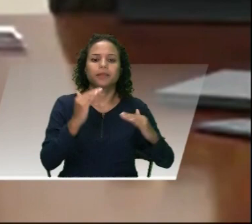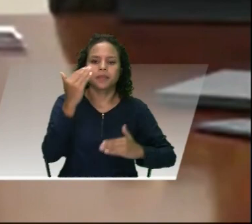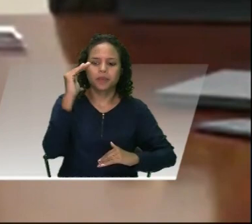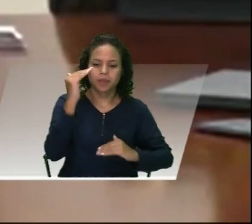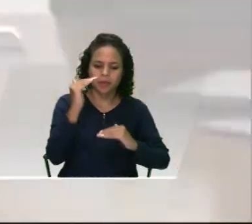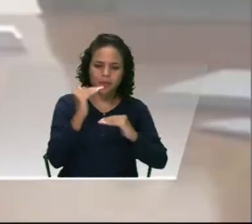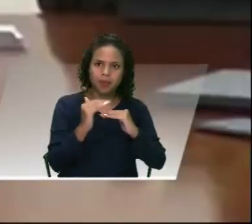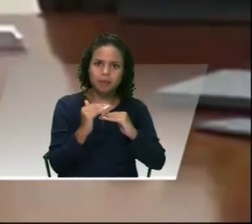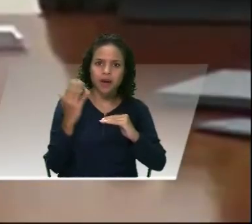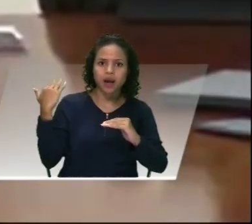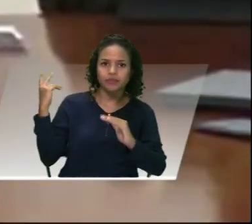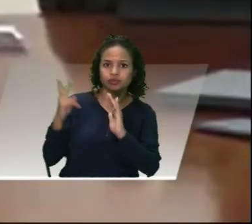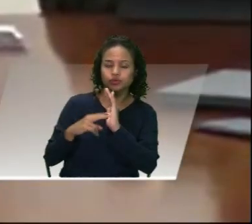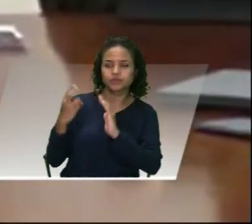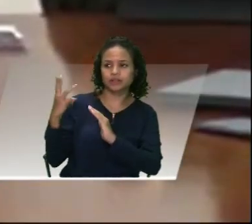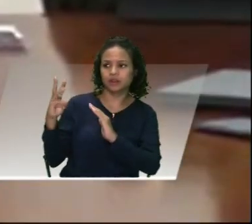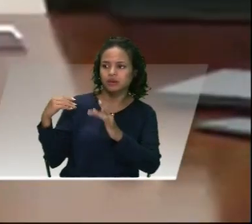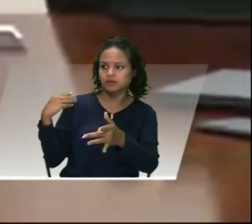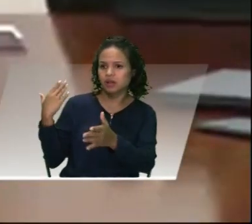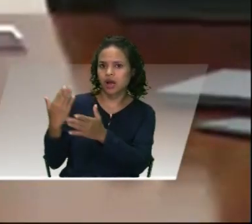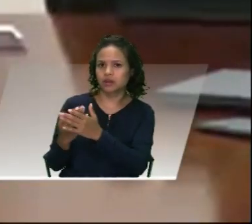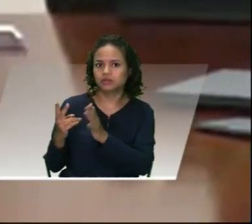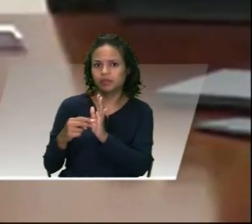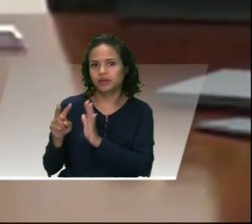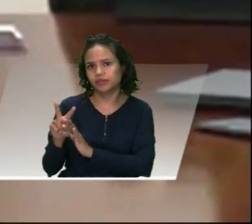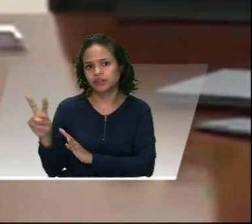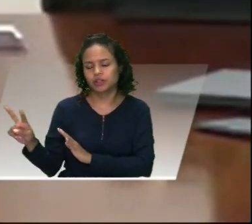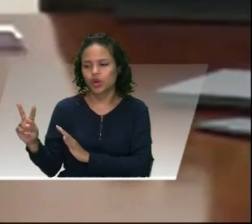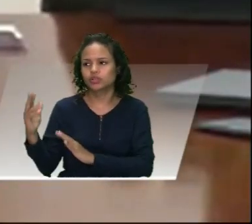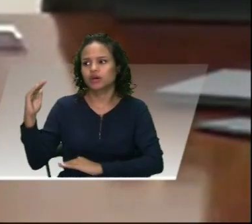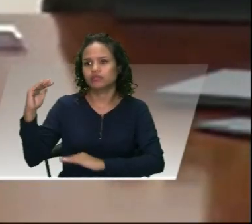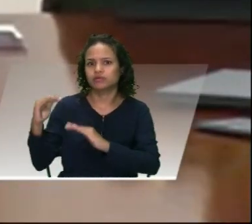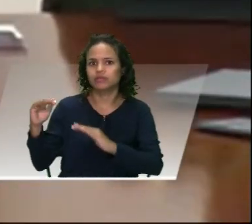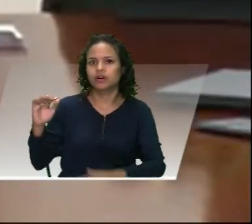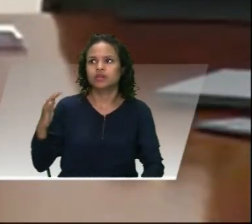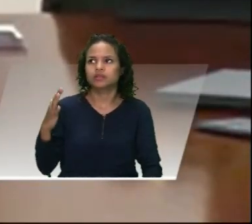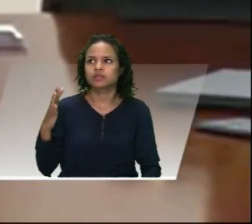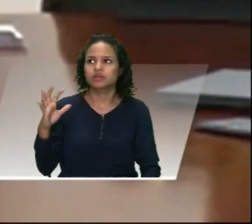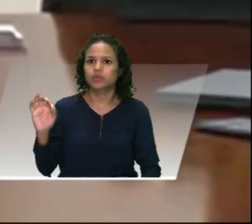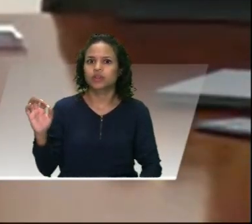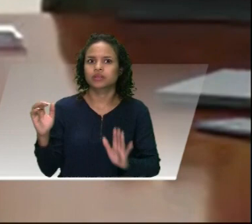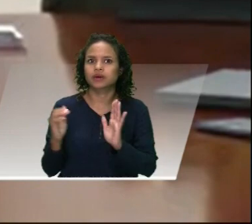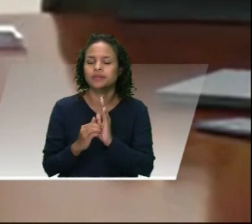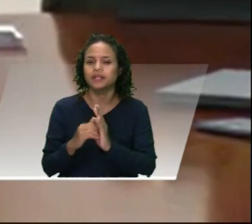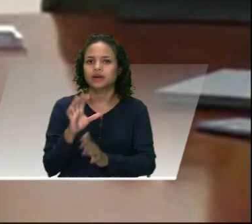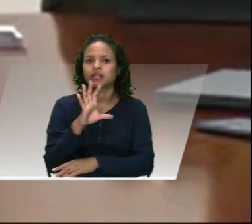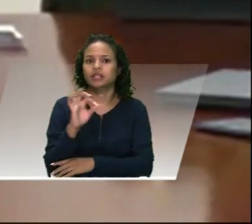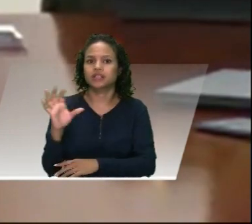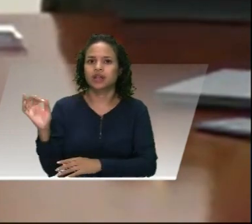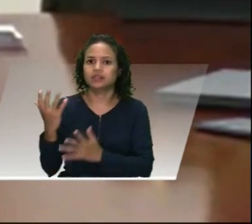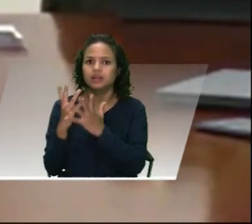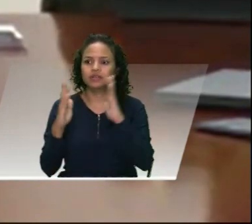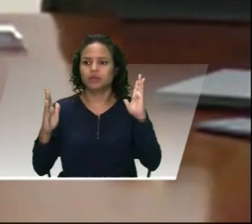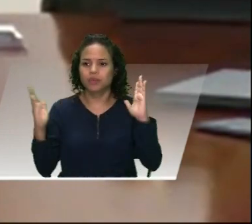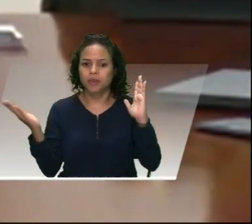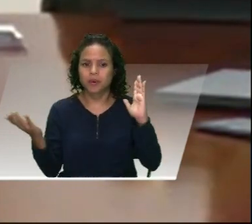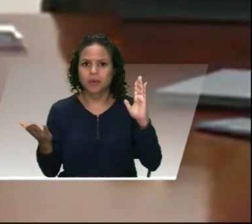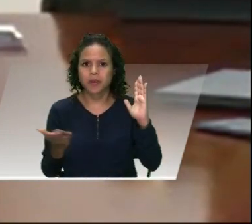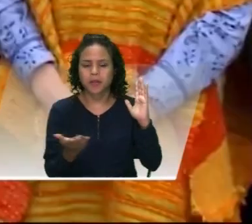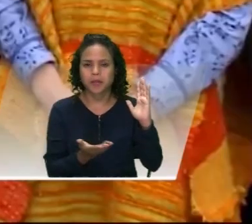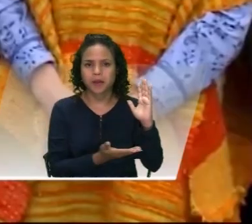2013. Es una reducción de 50 mil 500 hectáreas con respecto al año